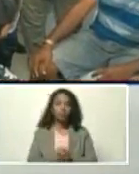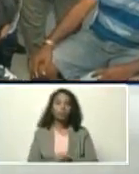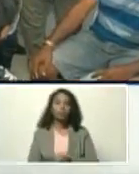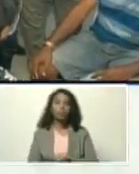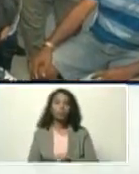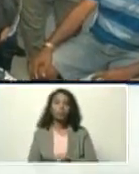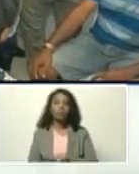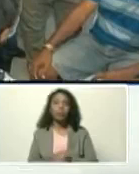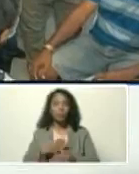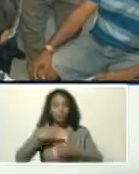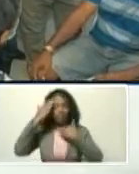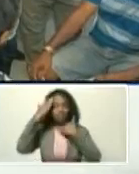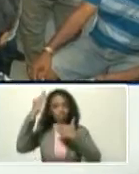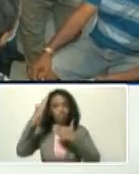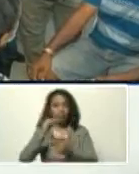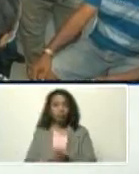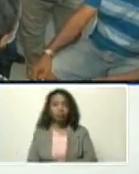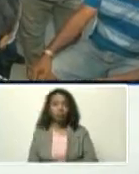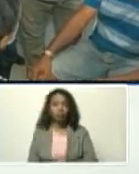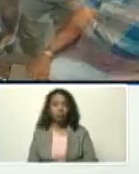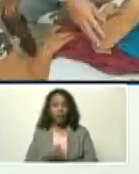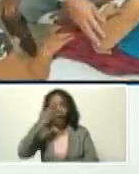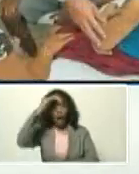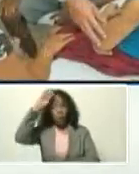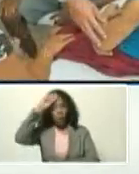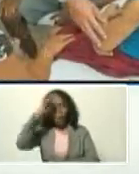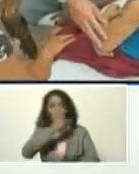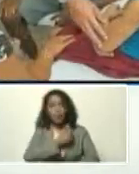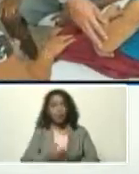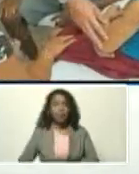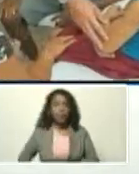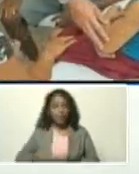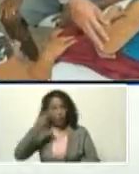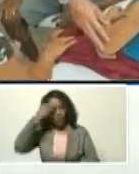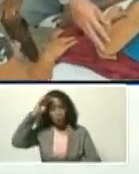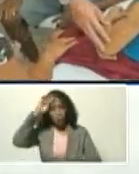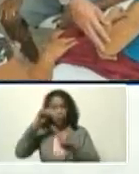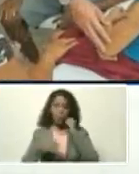mi saludo, pues, a Cuba, y al presidente, Díaz Canel,